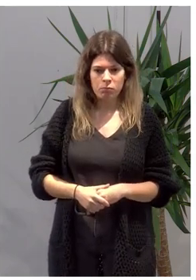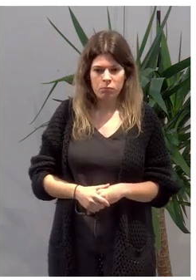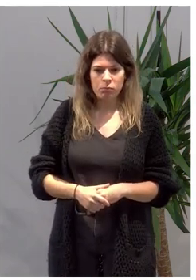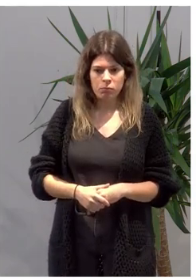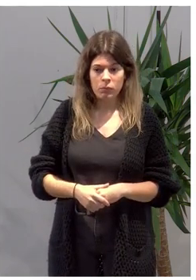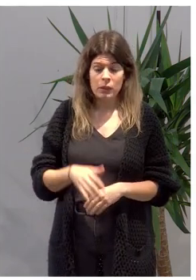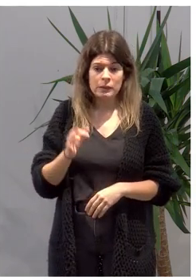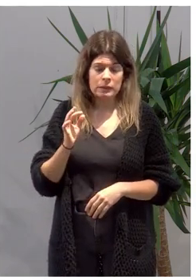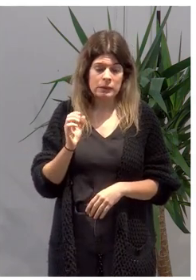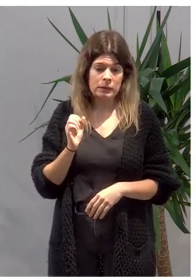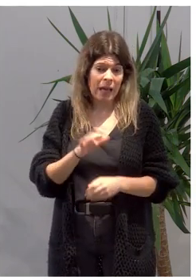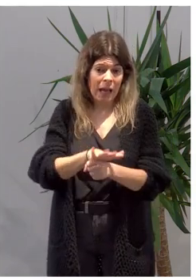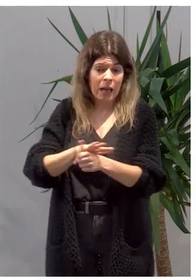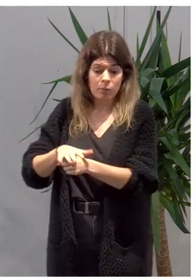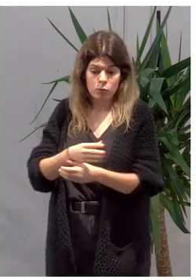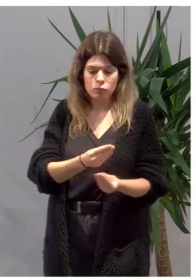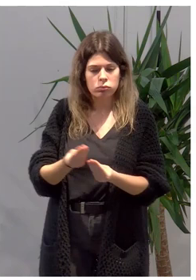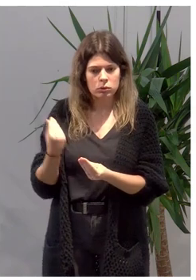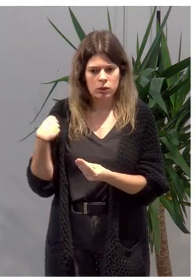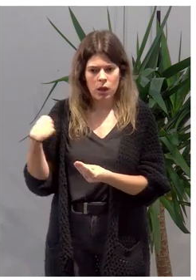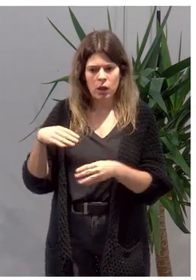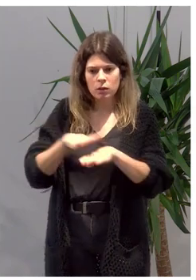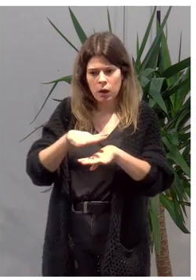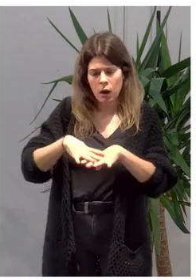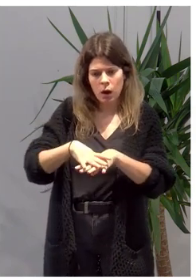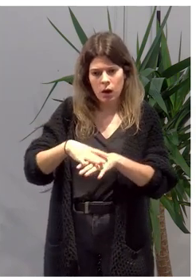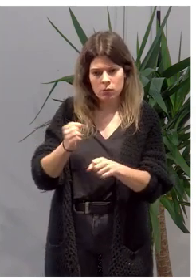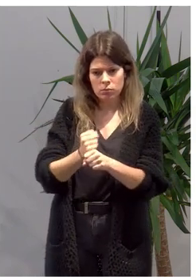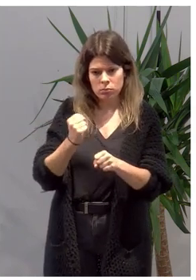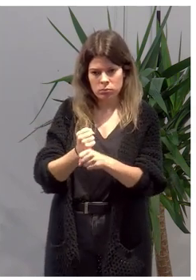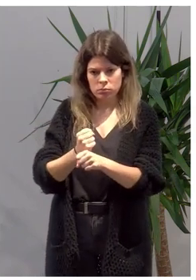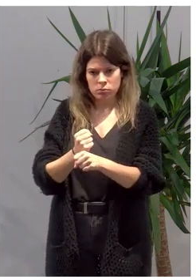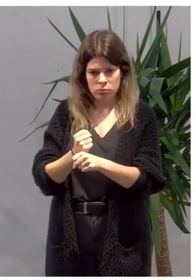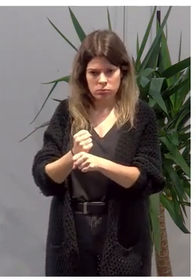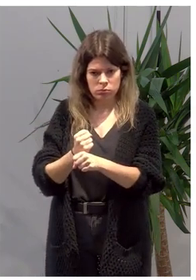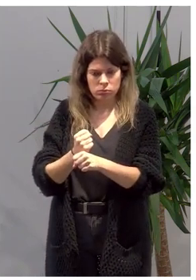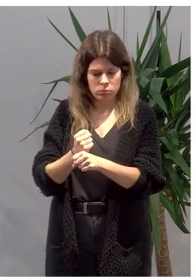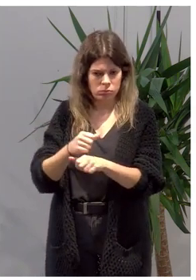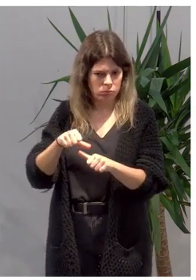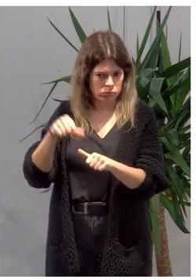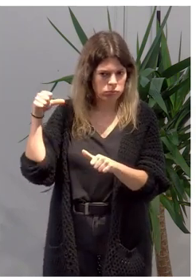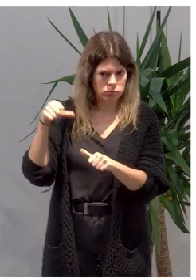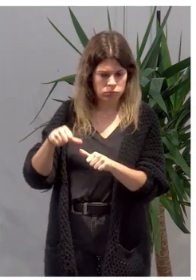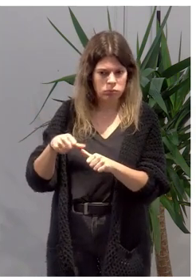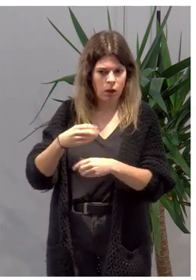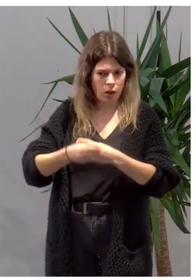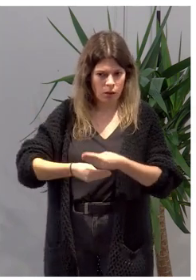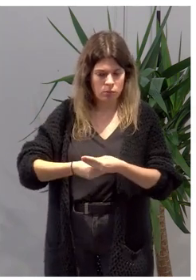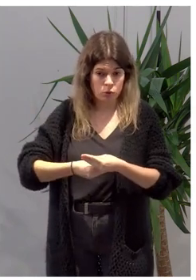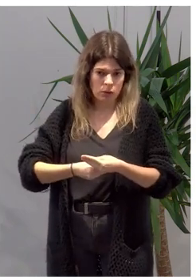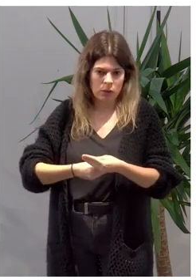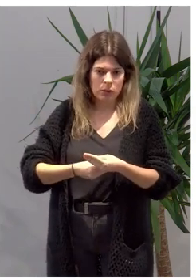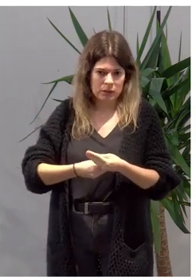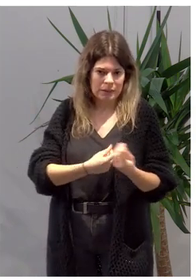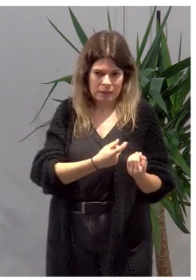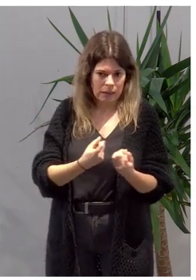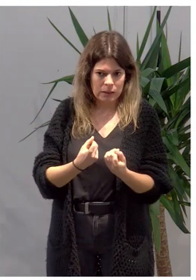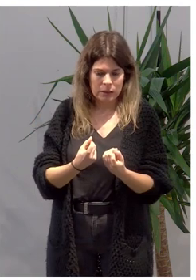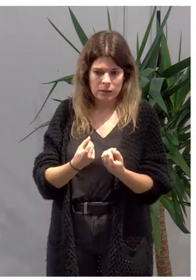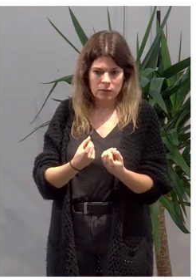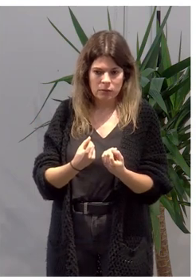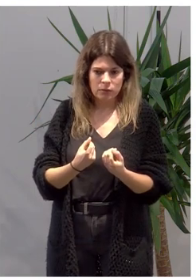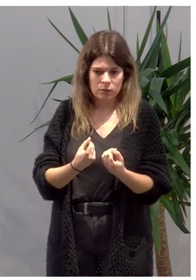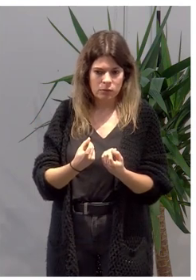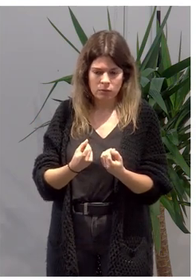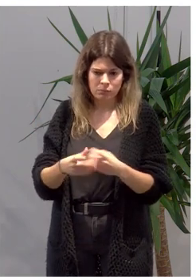venimos ya desarrollando un trabajo en red, ¿no? Un trabajo en red que es necesario, imprescindible, que no me salía